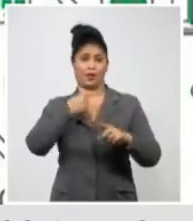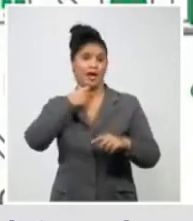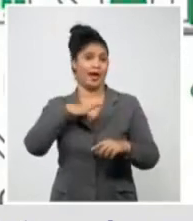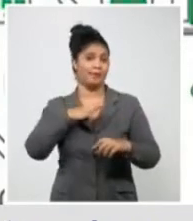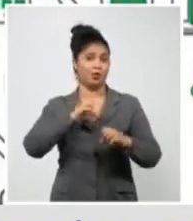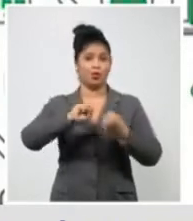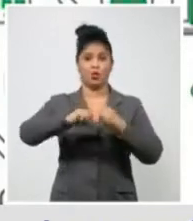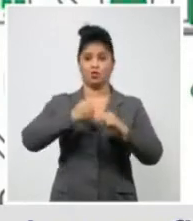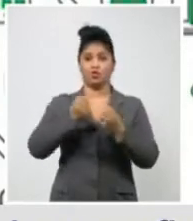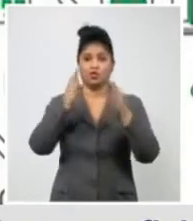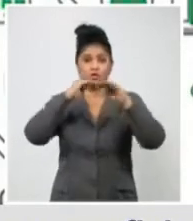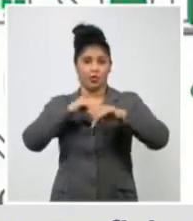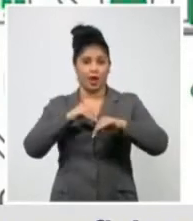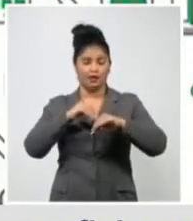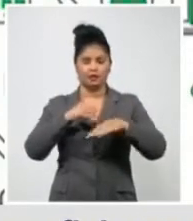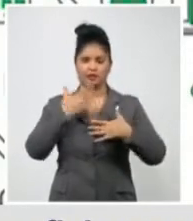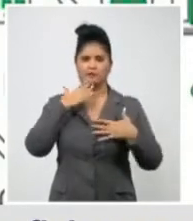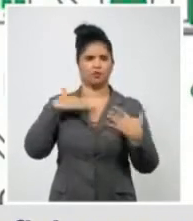tiene o no la tiene.